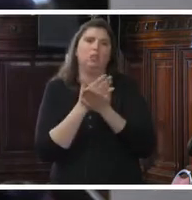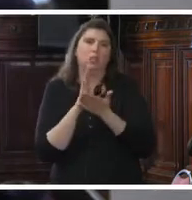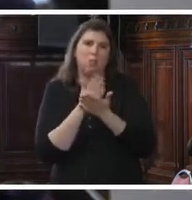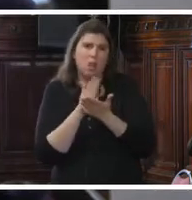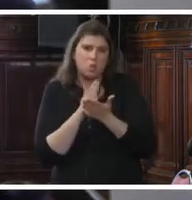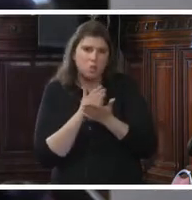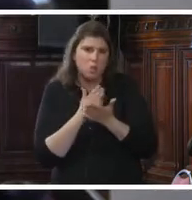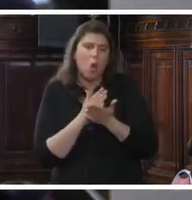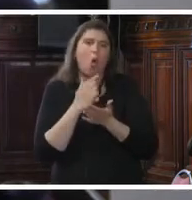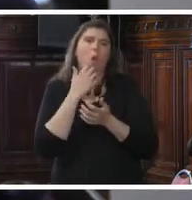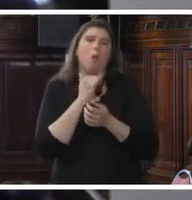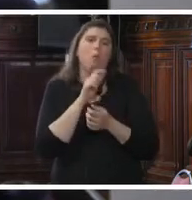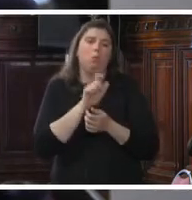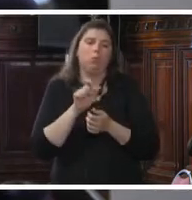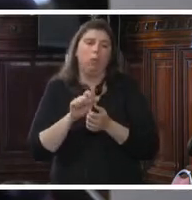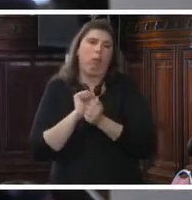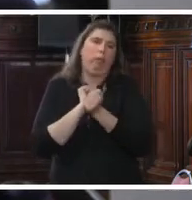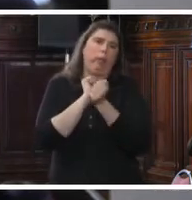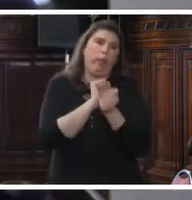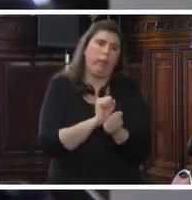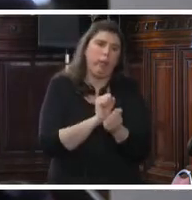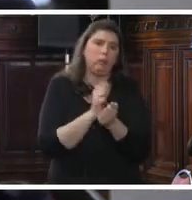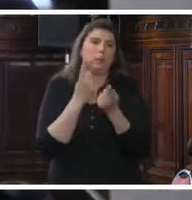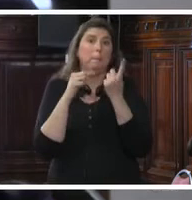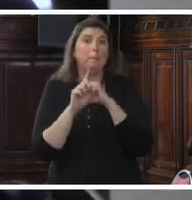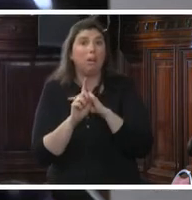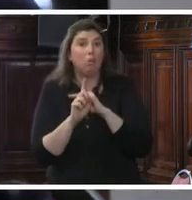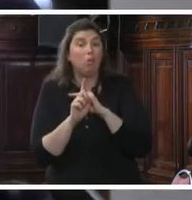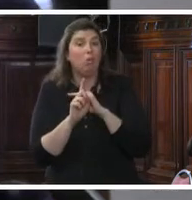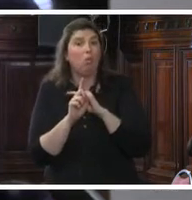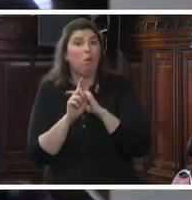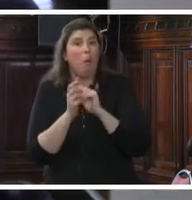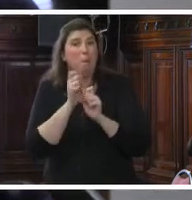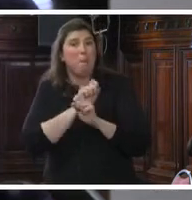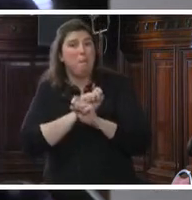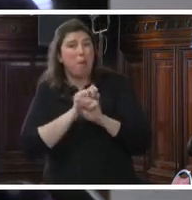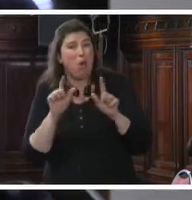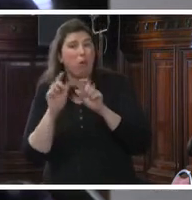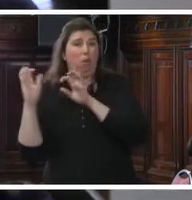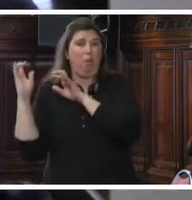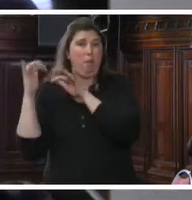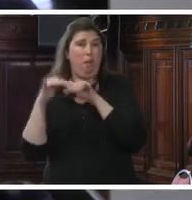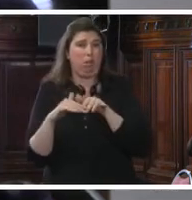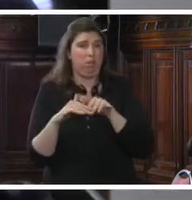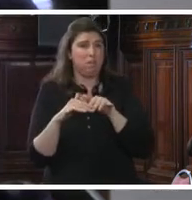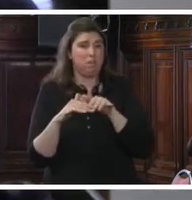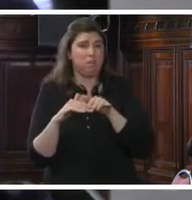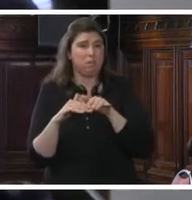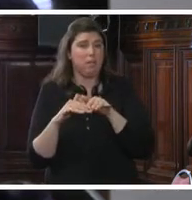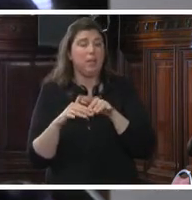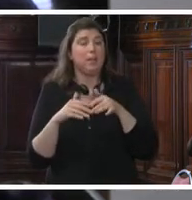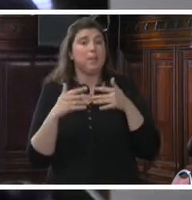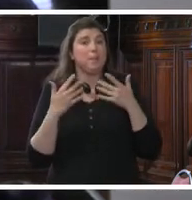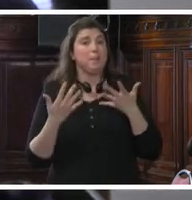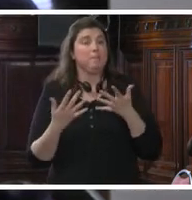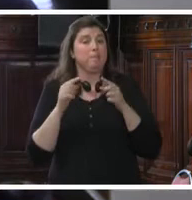personas detenidas, etc. Pero nadie como los migrantes. Yo creo que la descripción se ha quedado muy corta en torno a lo que